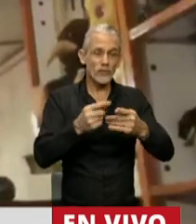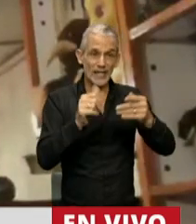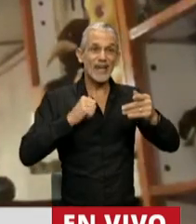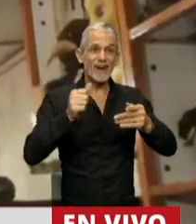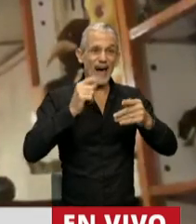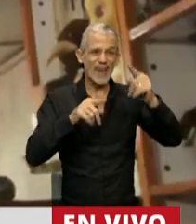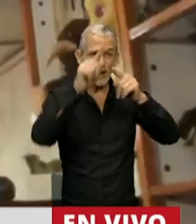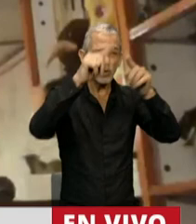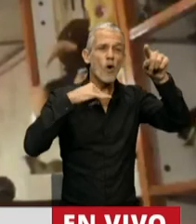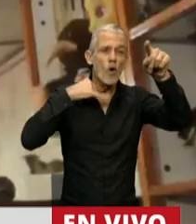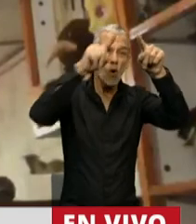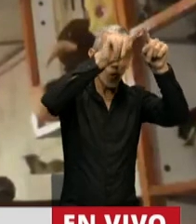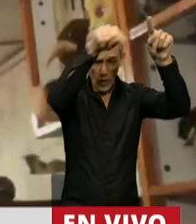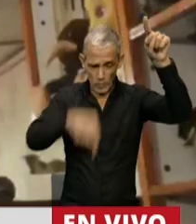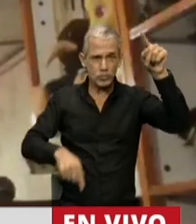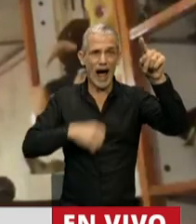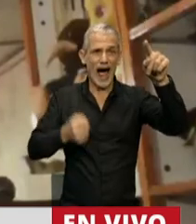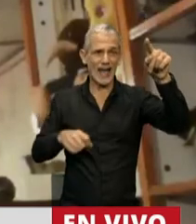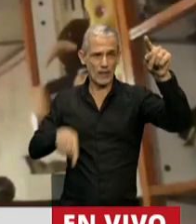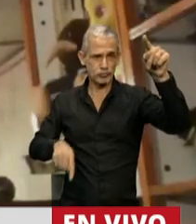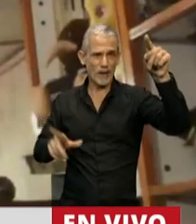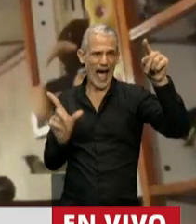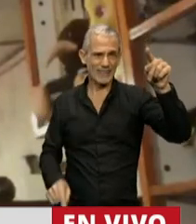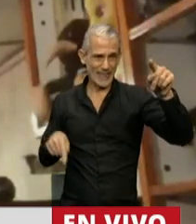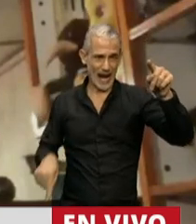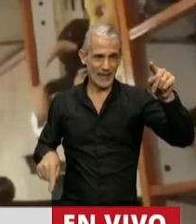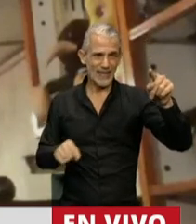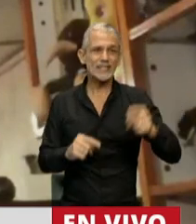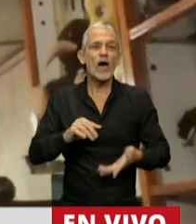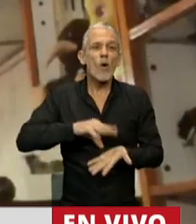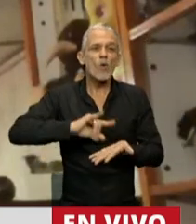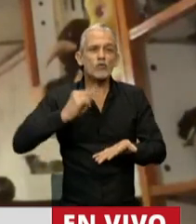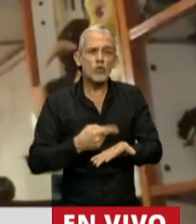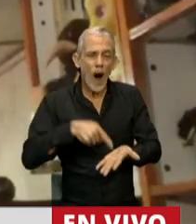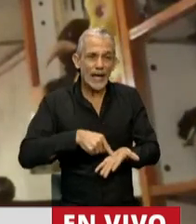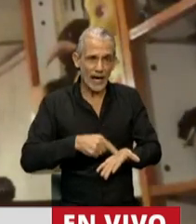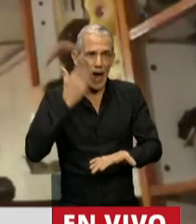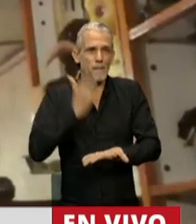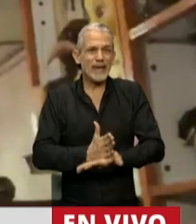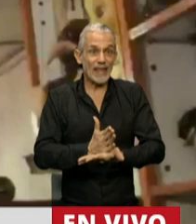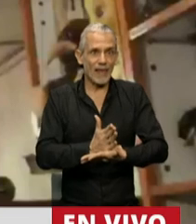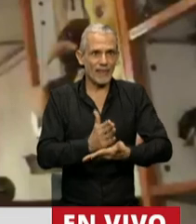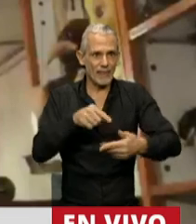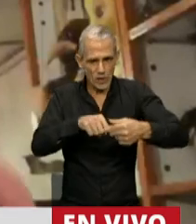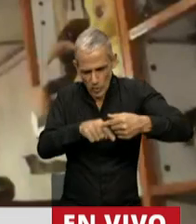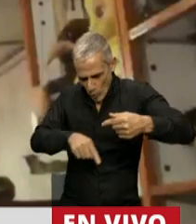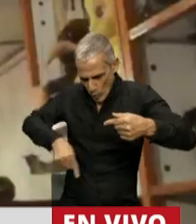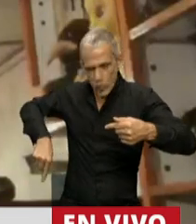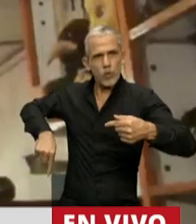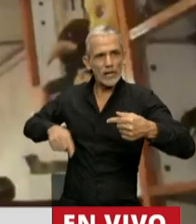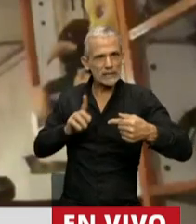desde la Quiaca hasta el Polo Sur. Están ubicando a Ushuaia en la mitad de su recorrido, señor presidente.